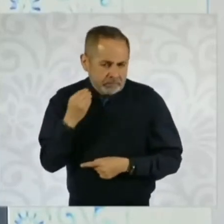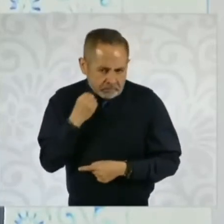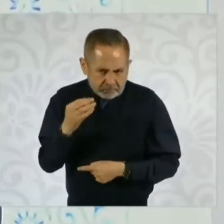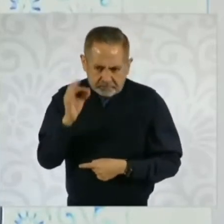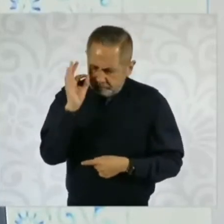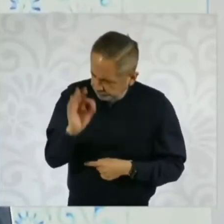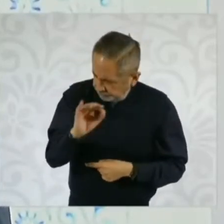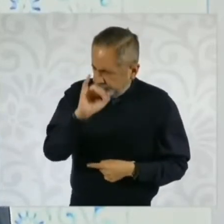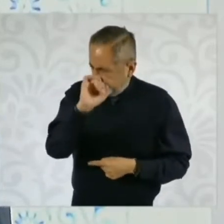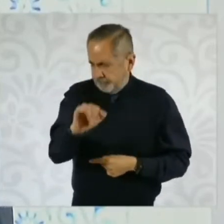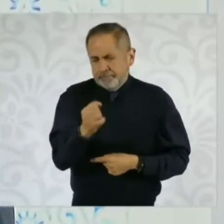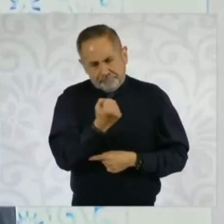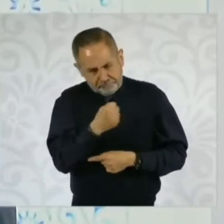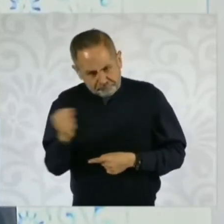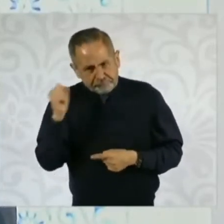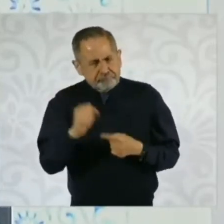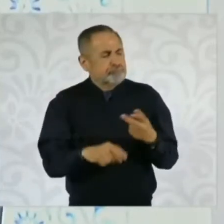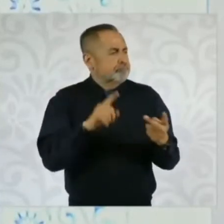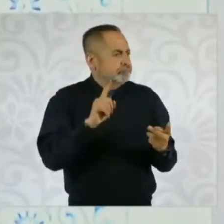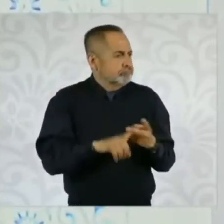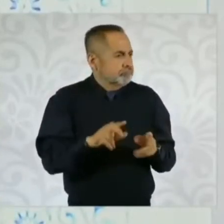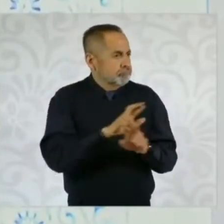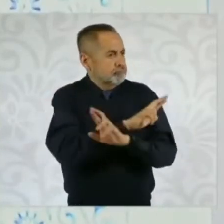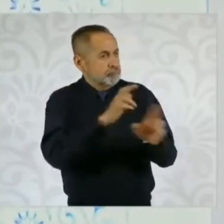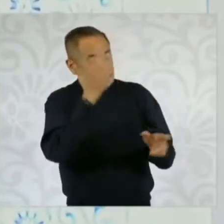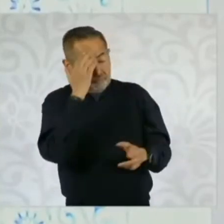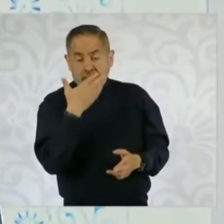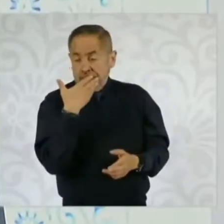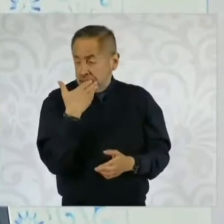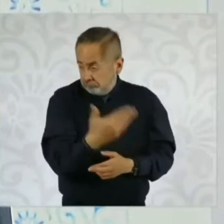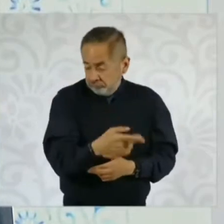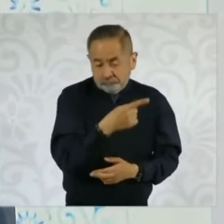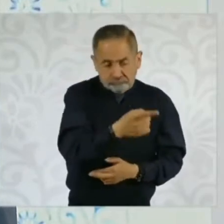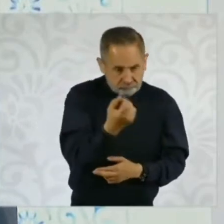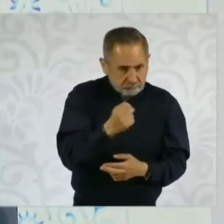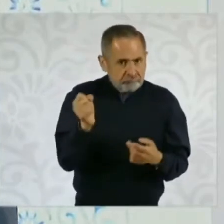abogadas, reconocidos, con